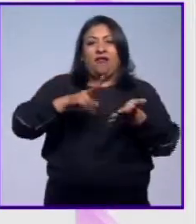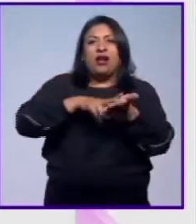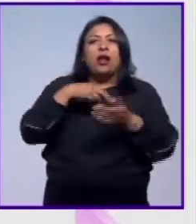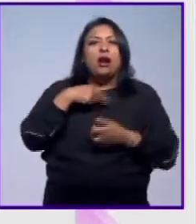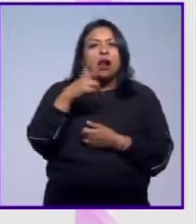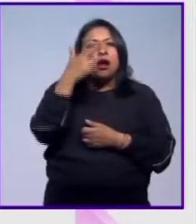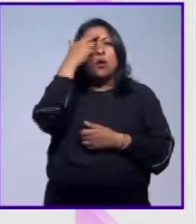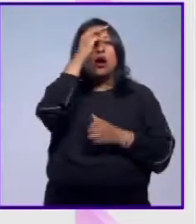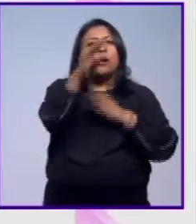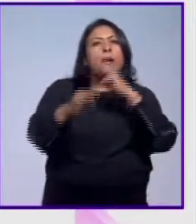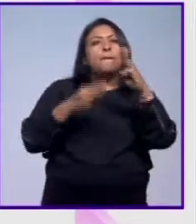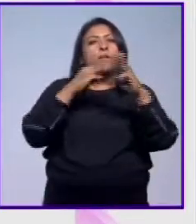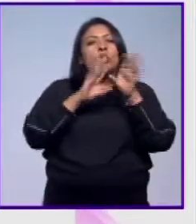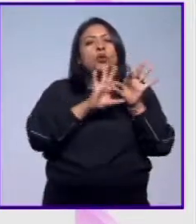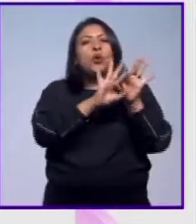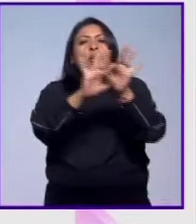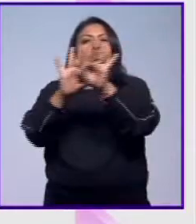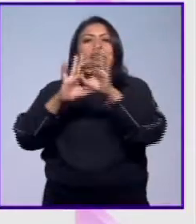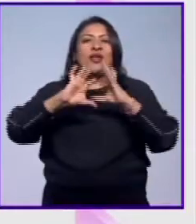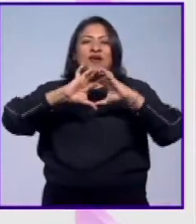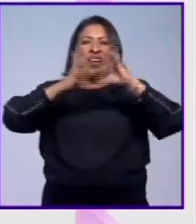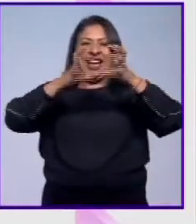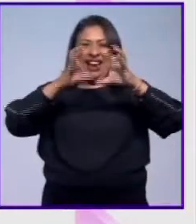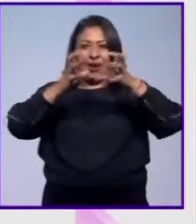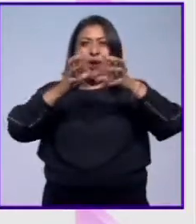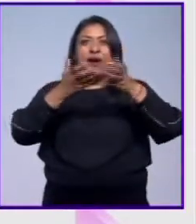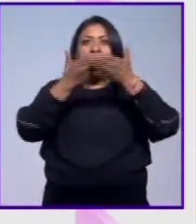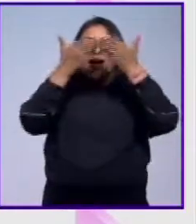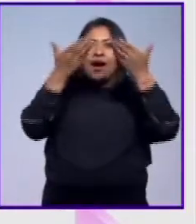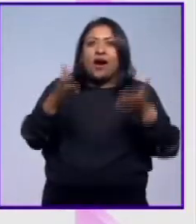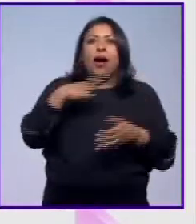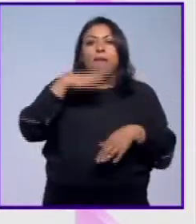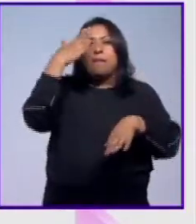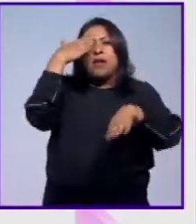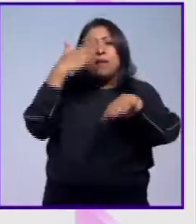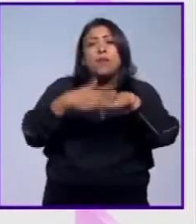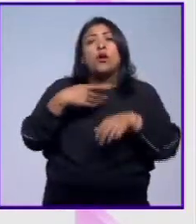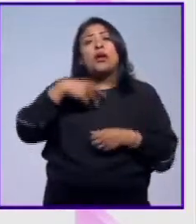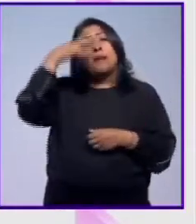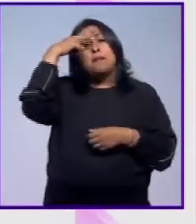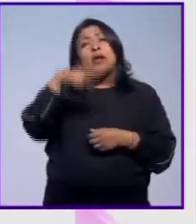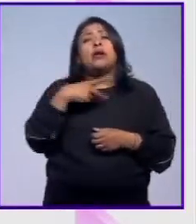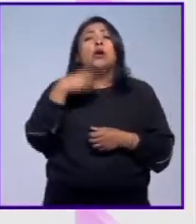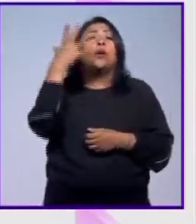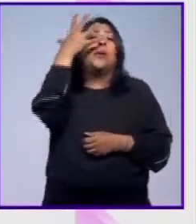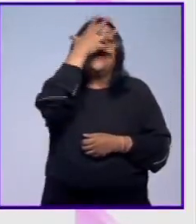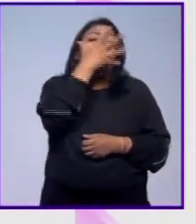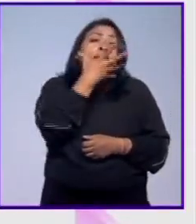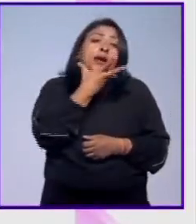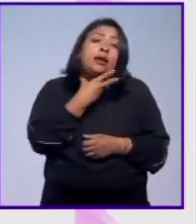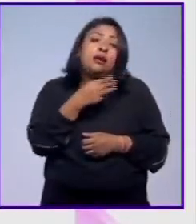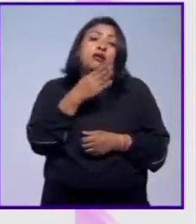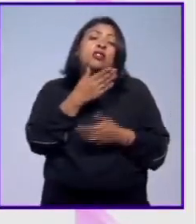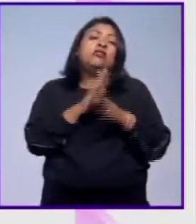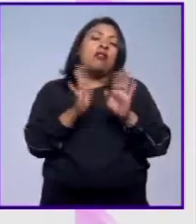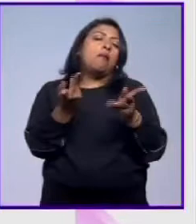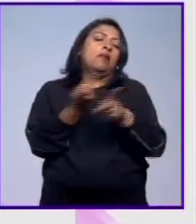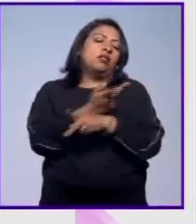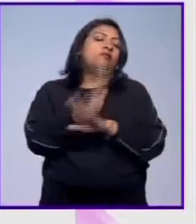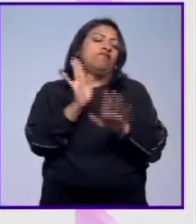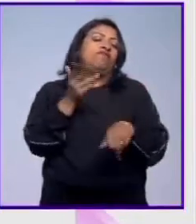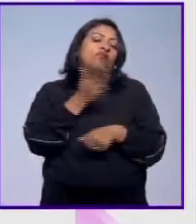recuerda el mundo unido por un balón que detona en el presente las memorias de un México bello que afortunadamente quedó atrás.